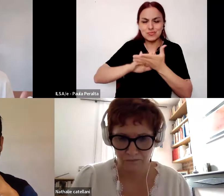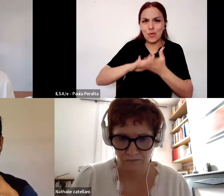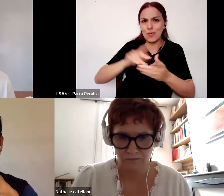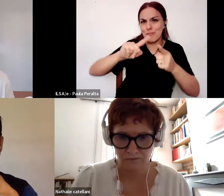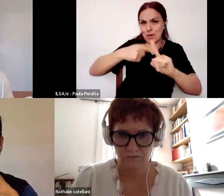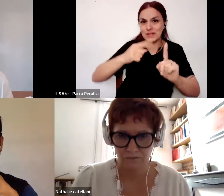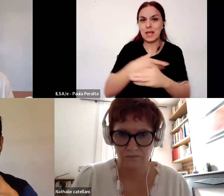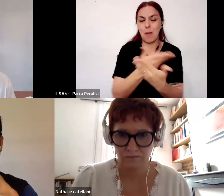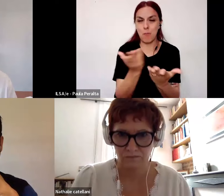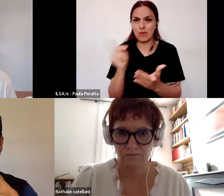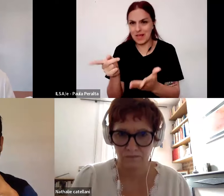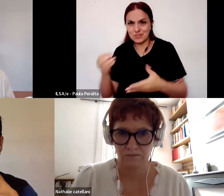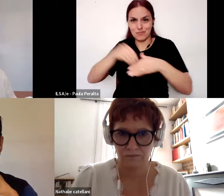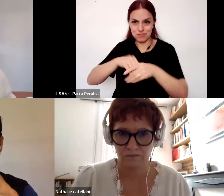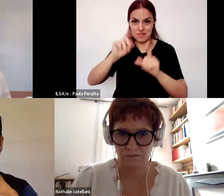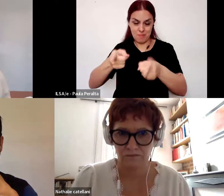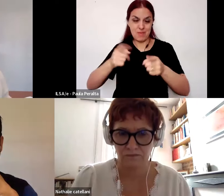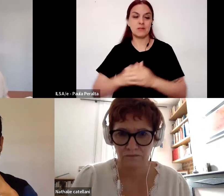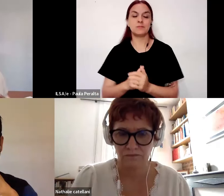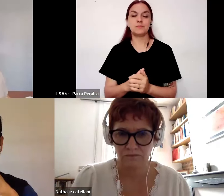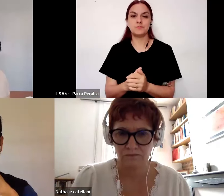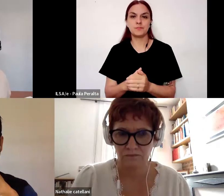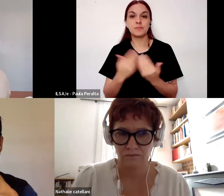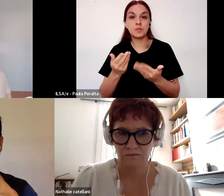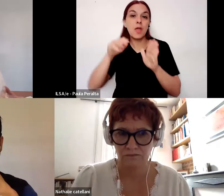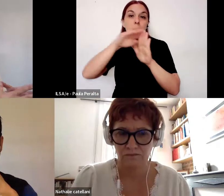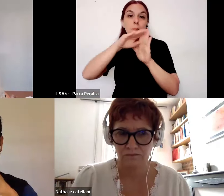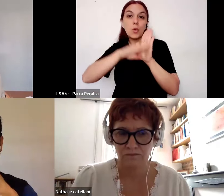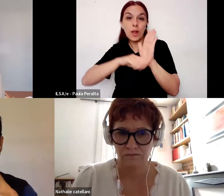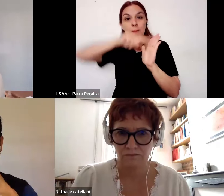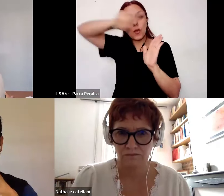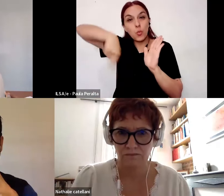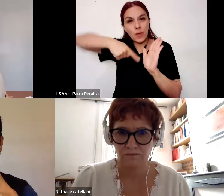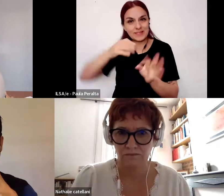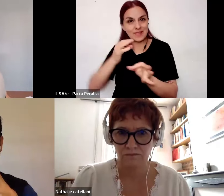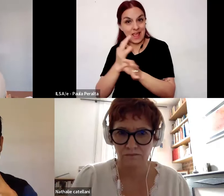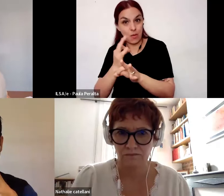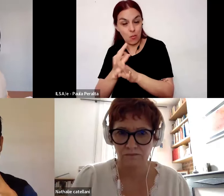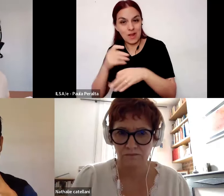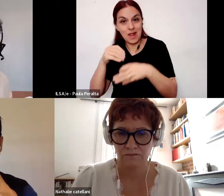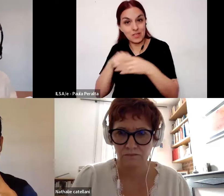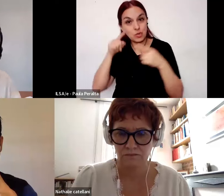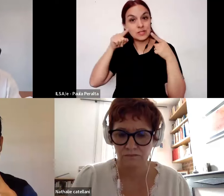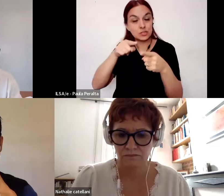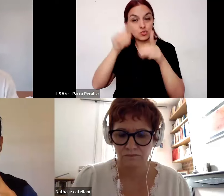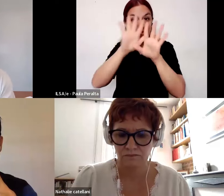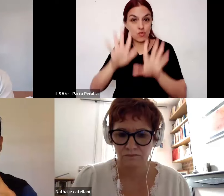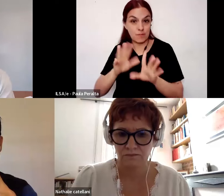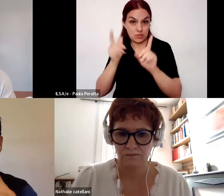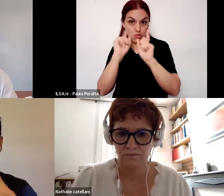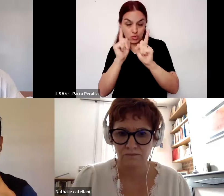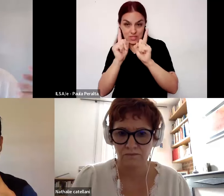públicas yo digo el programa de nuestra escuela un programa del instituto de formación docente que promueve